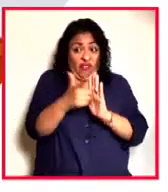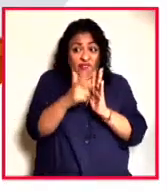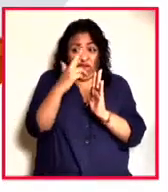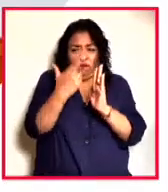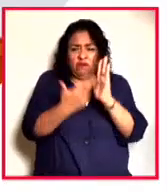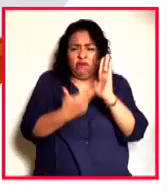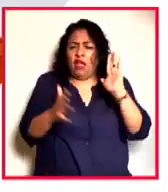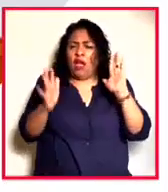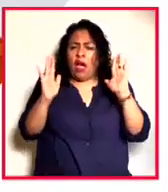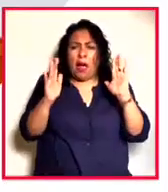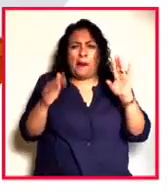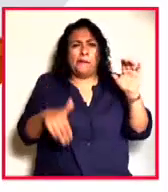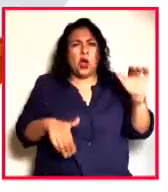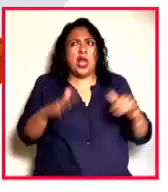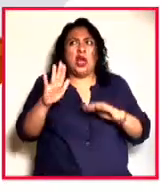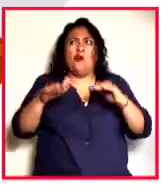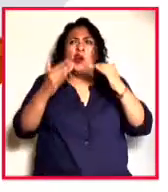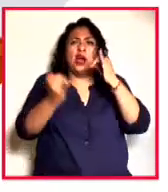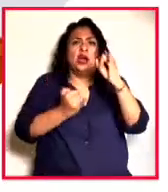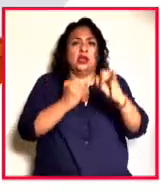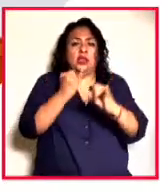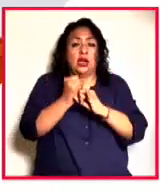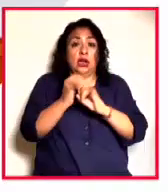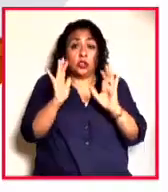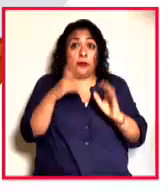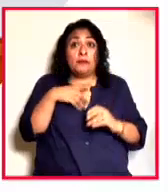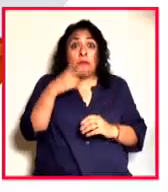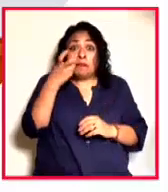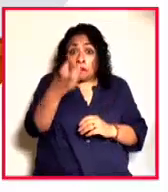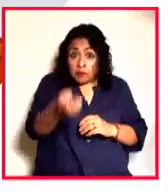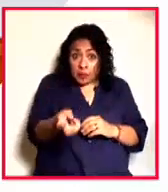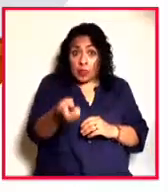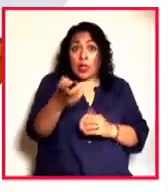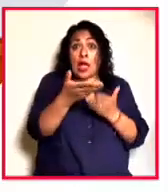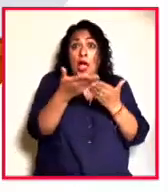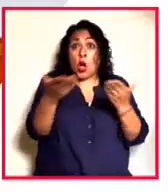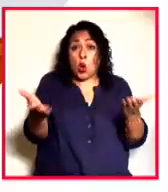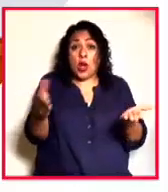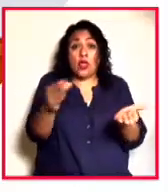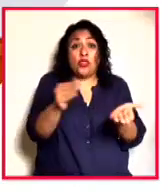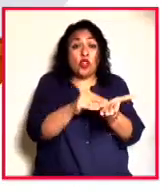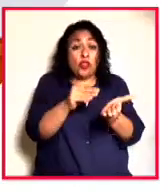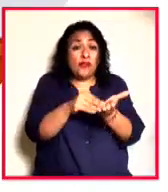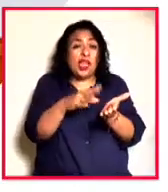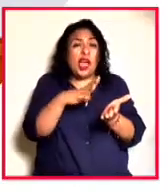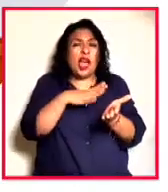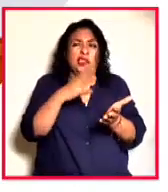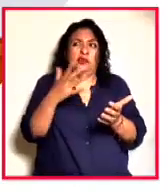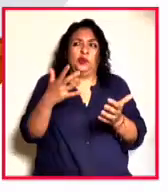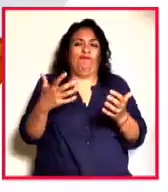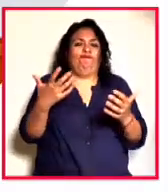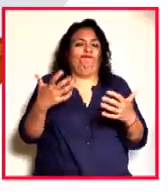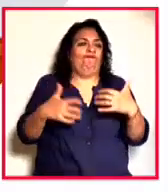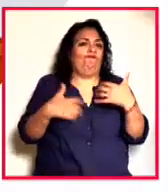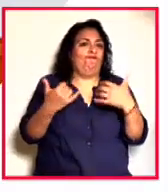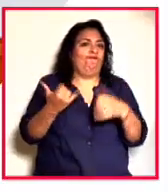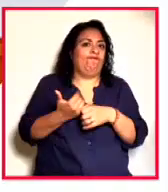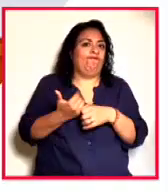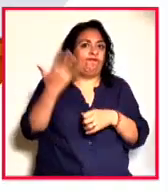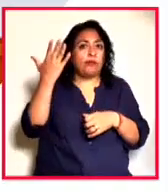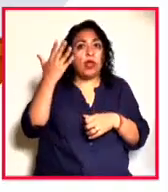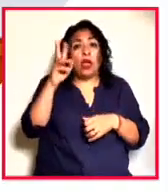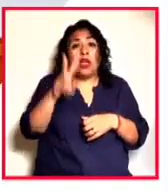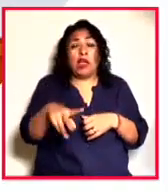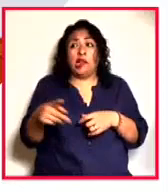generó una molestia a nivel internacional y a partir de ese momento y hasta la fecha genera gran incomodidad. En un ámbito de gran